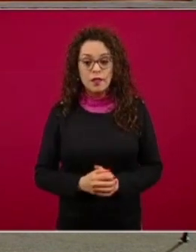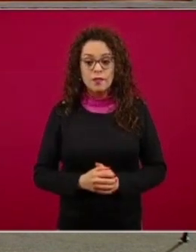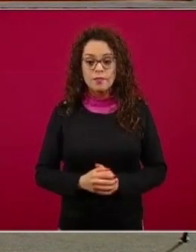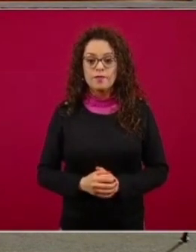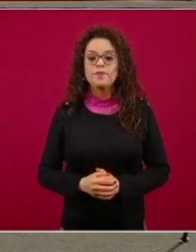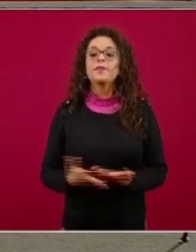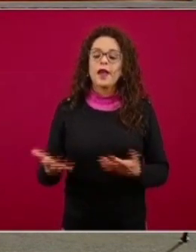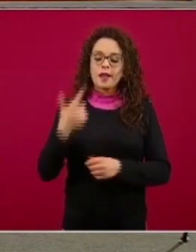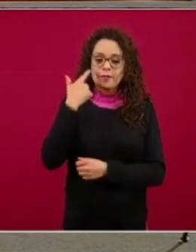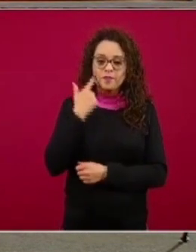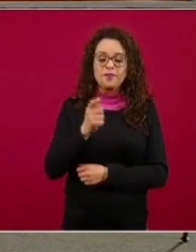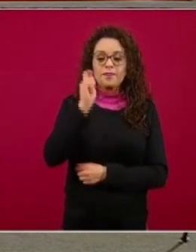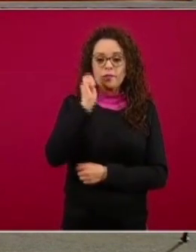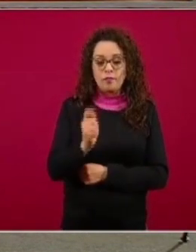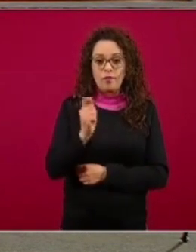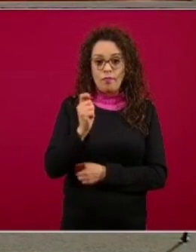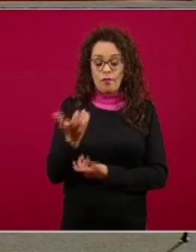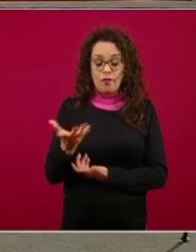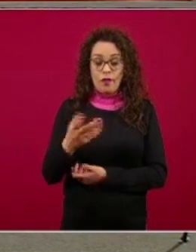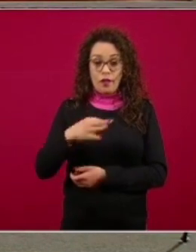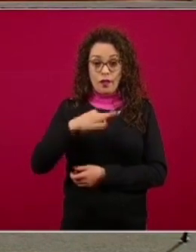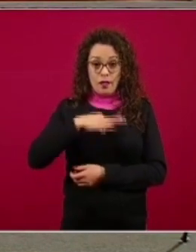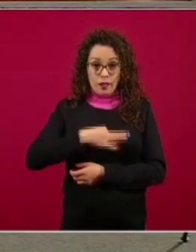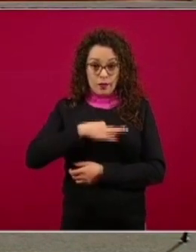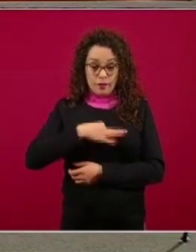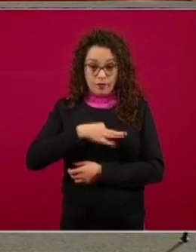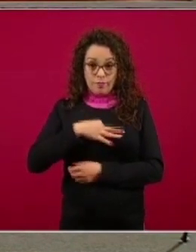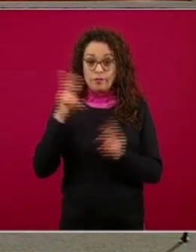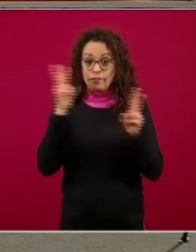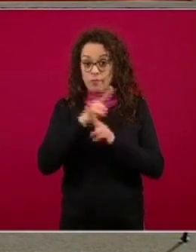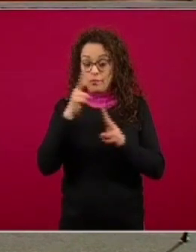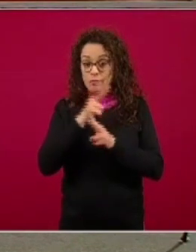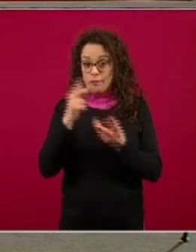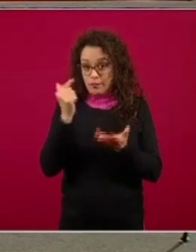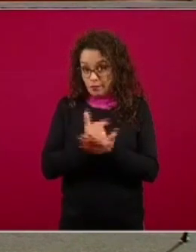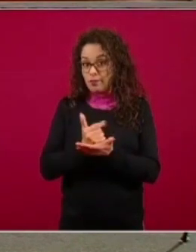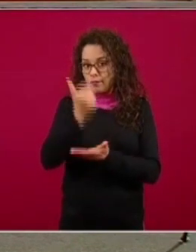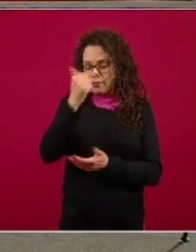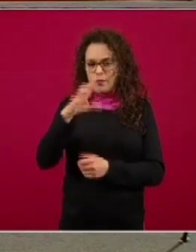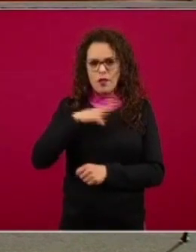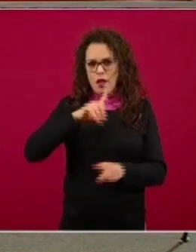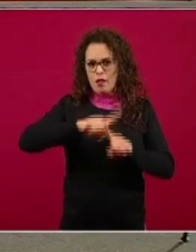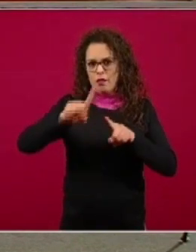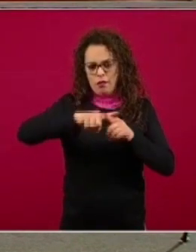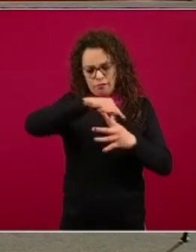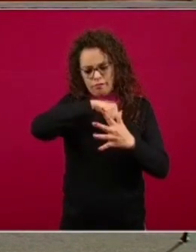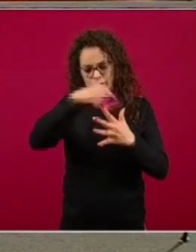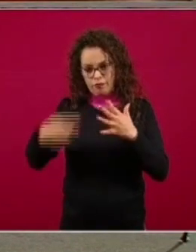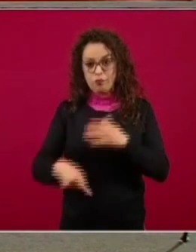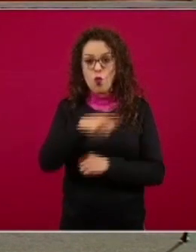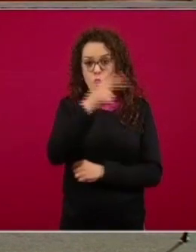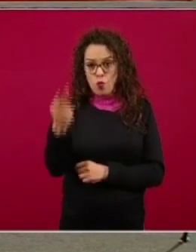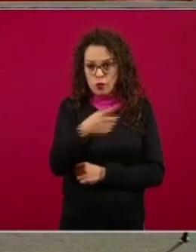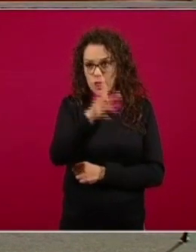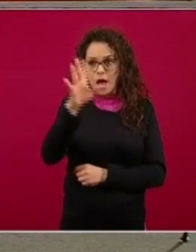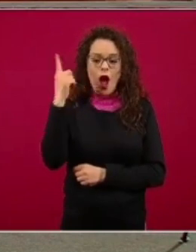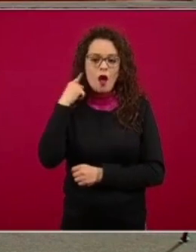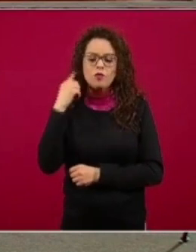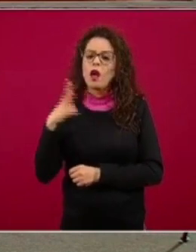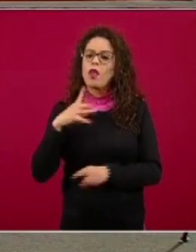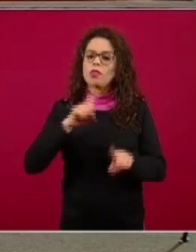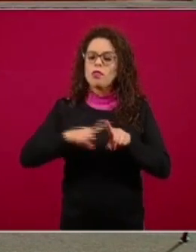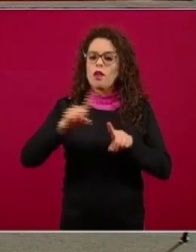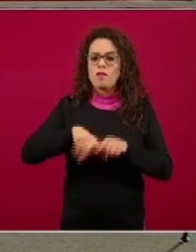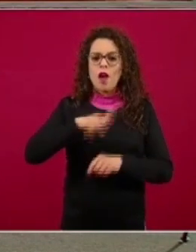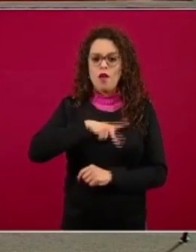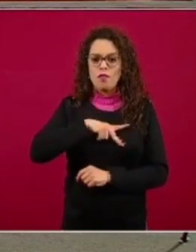respiratorias agudas hay muchas causas ustedes ya han escuchado que hay múltiples virus que están